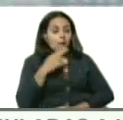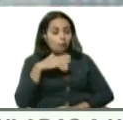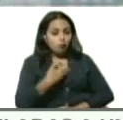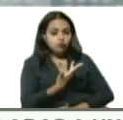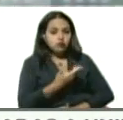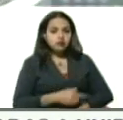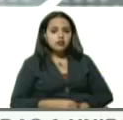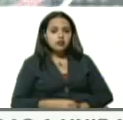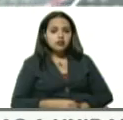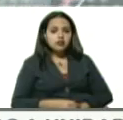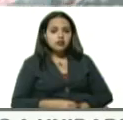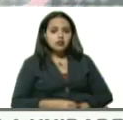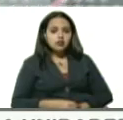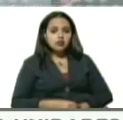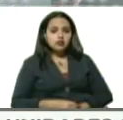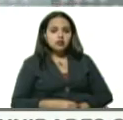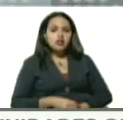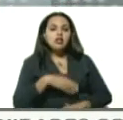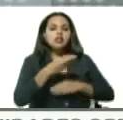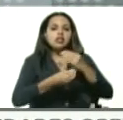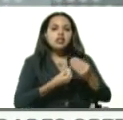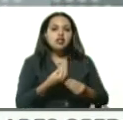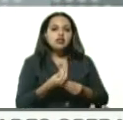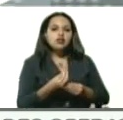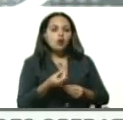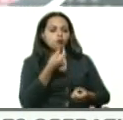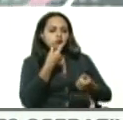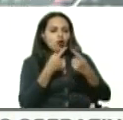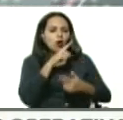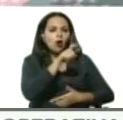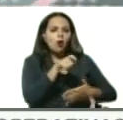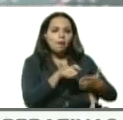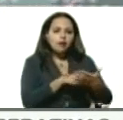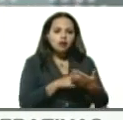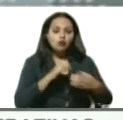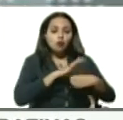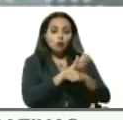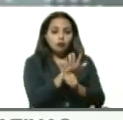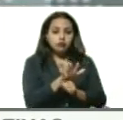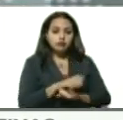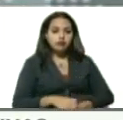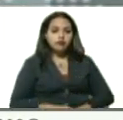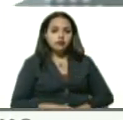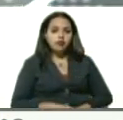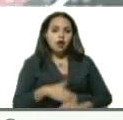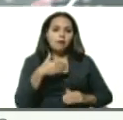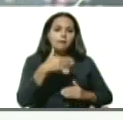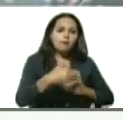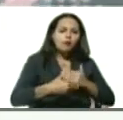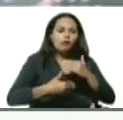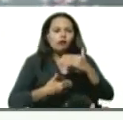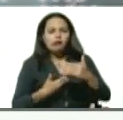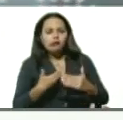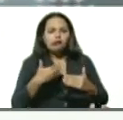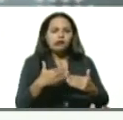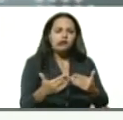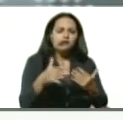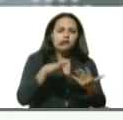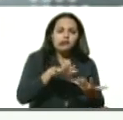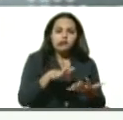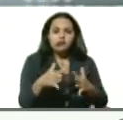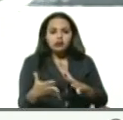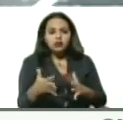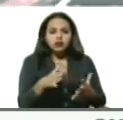se le instaló igual el tratamiento completo según protocolos para COVID-19, la evolución fue tórpida, fue no satisfactoria,